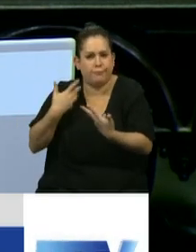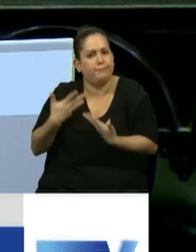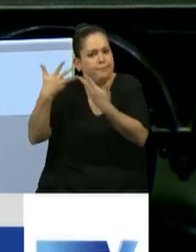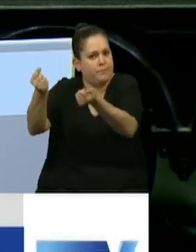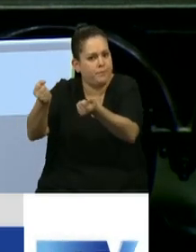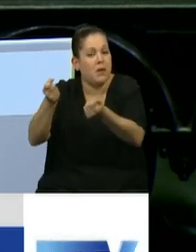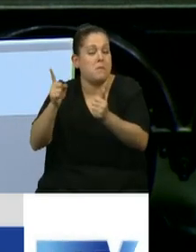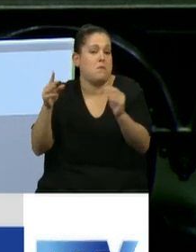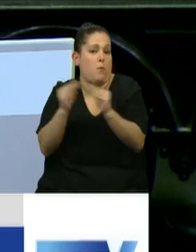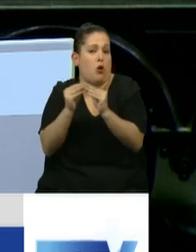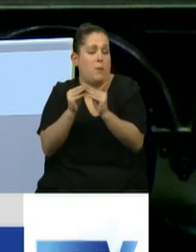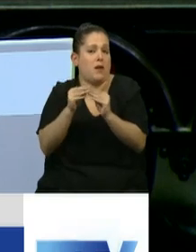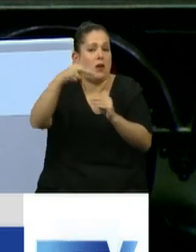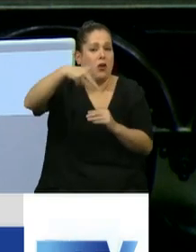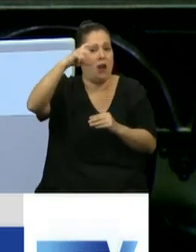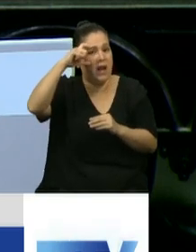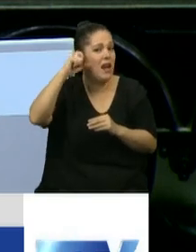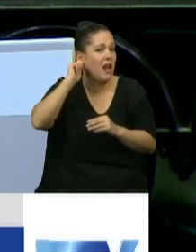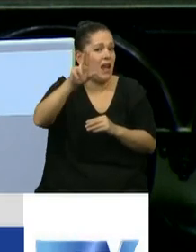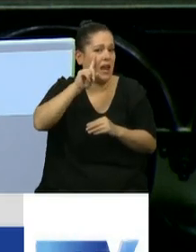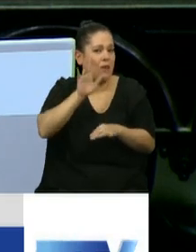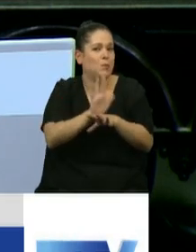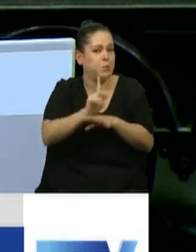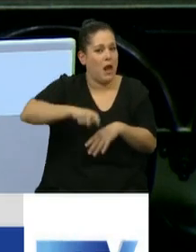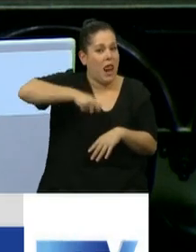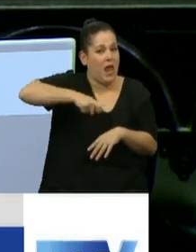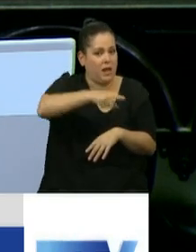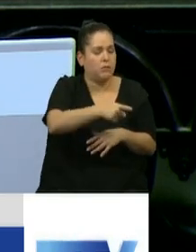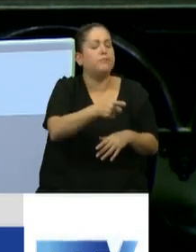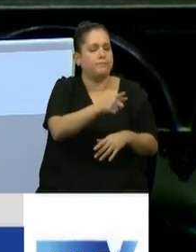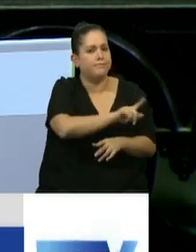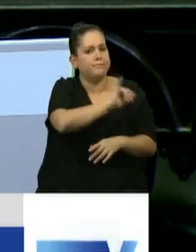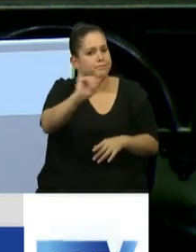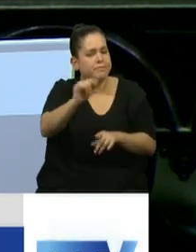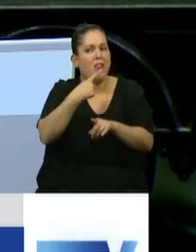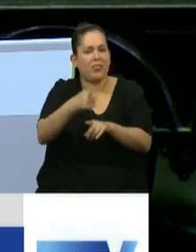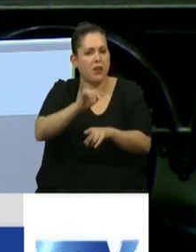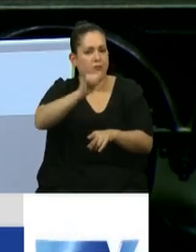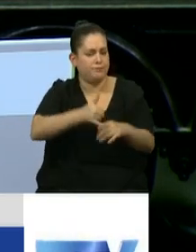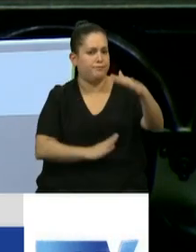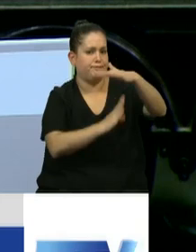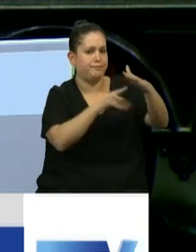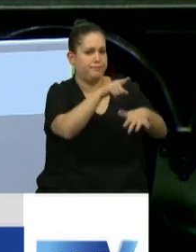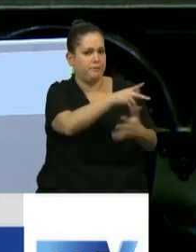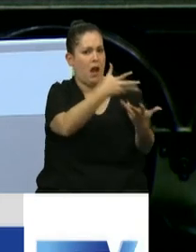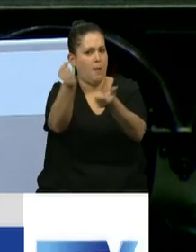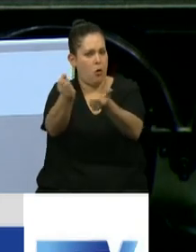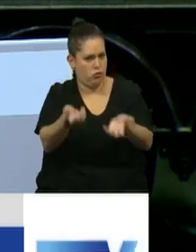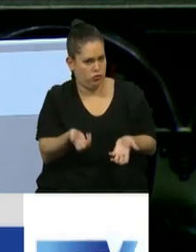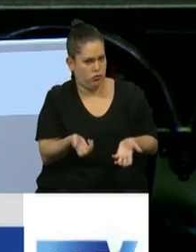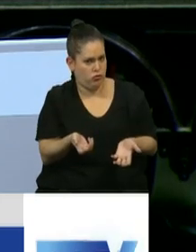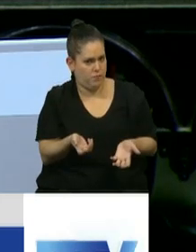colega Mario Negri, que en una reunión en casa de gobierno le dijo que es nuestro comandante en jefe. Y lo que quiso decir en ese momento